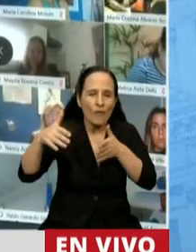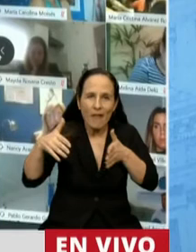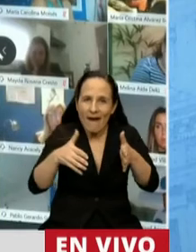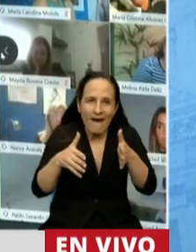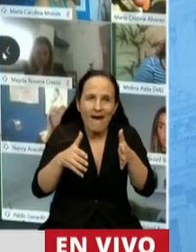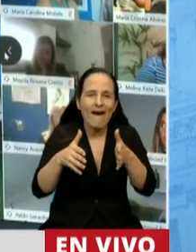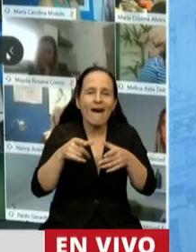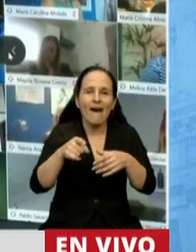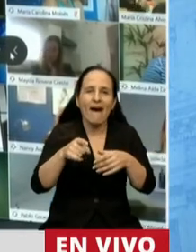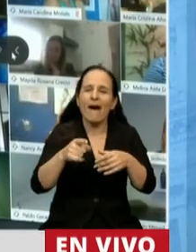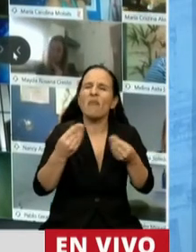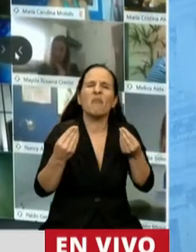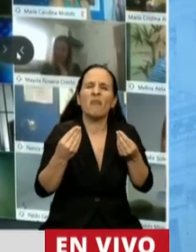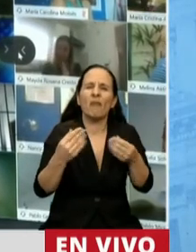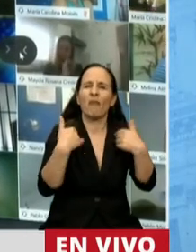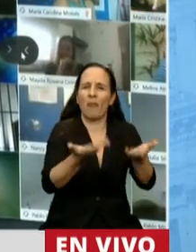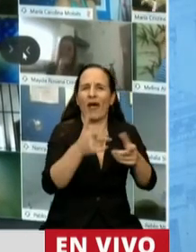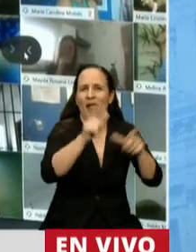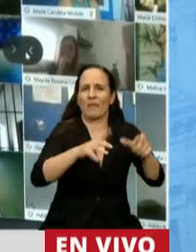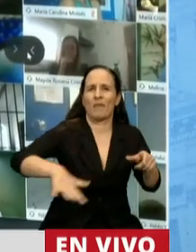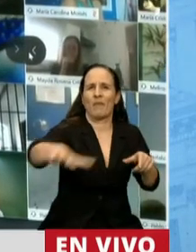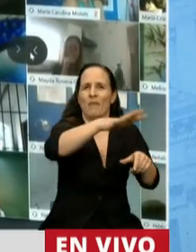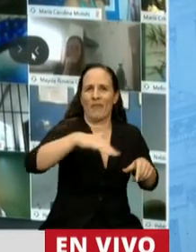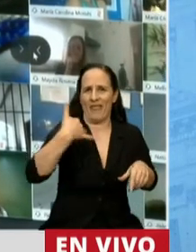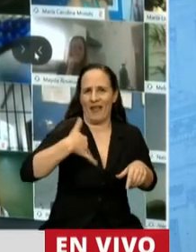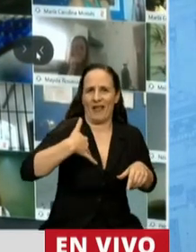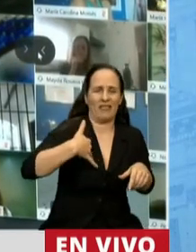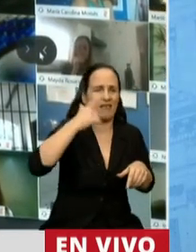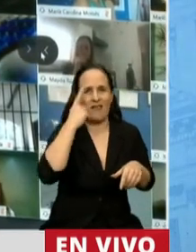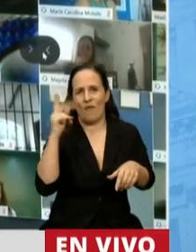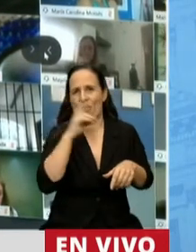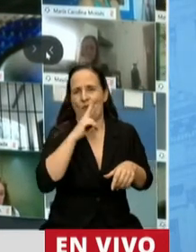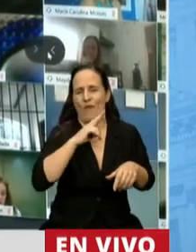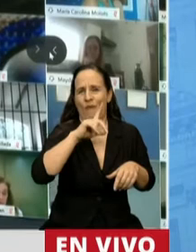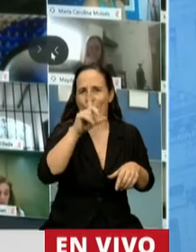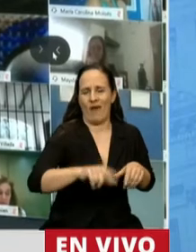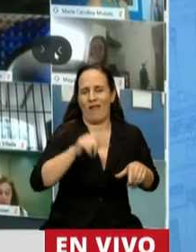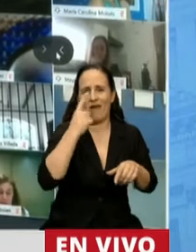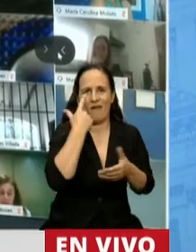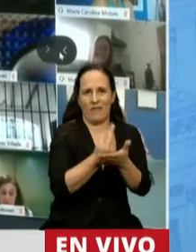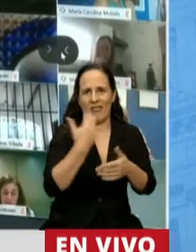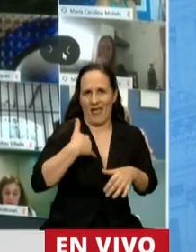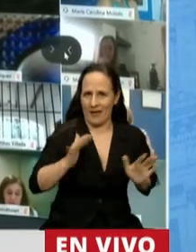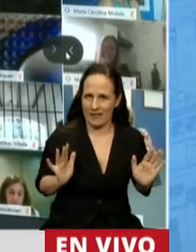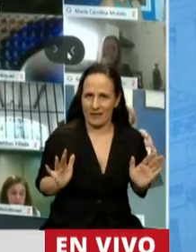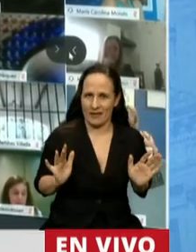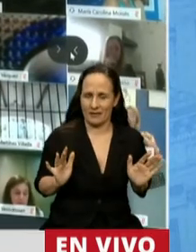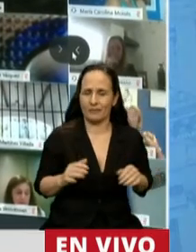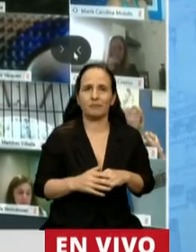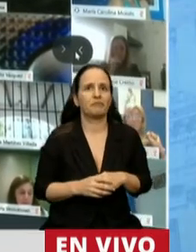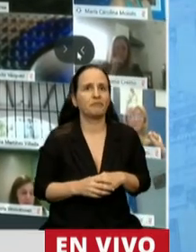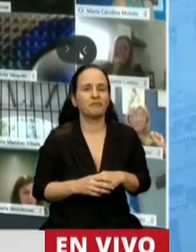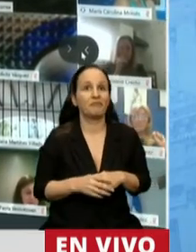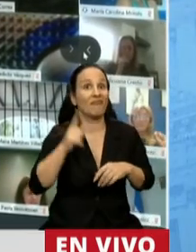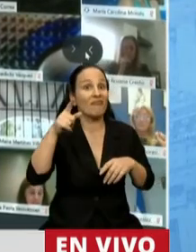beneficioso para el pueblo argentino, para todos los argentinos y para todas las argentinas de bien. Tenemos que entender que este acuerdo que